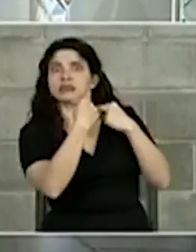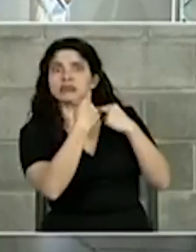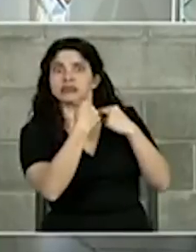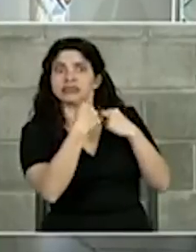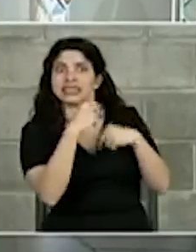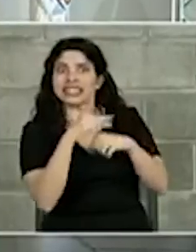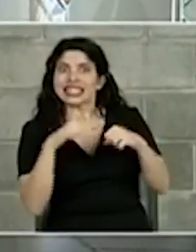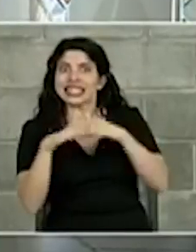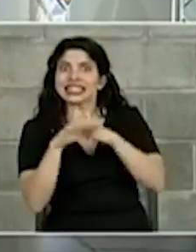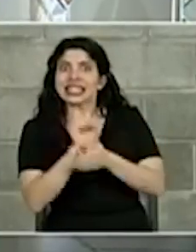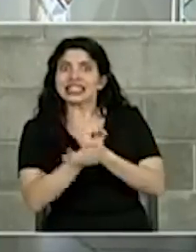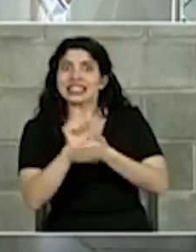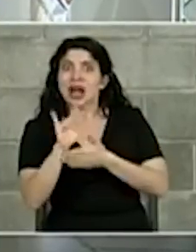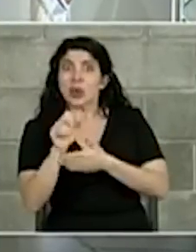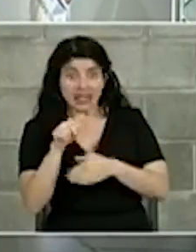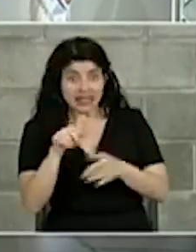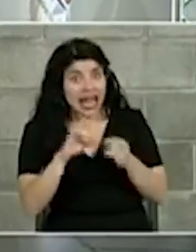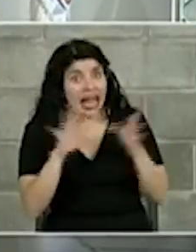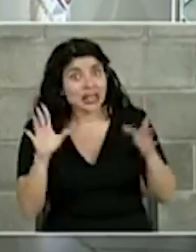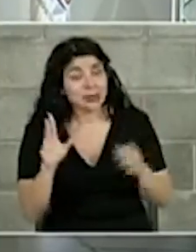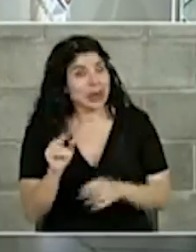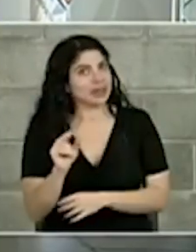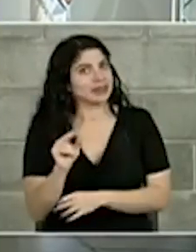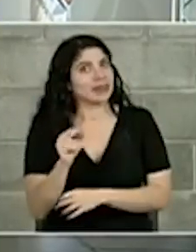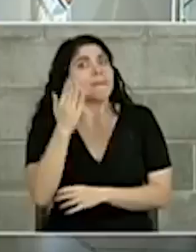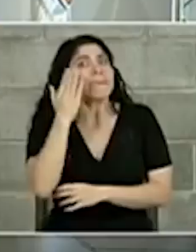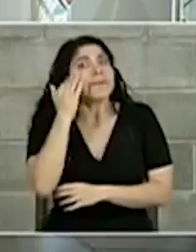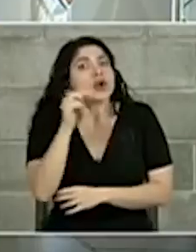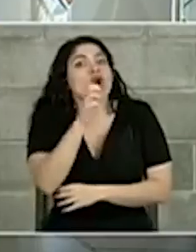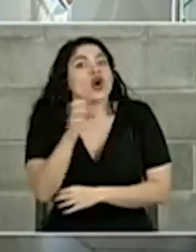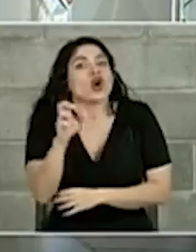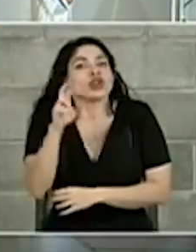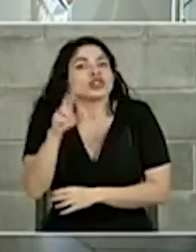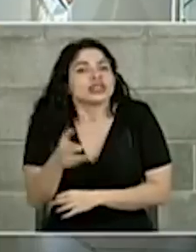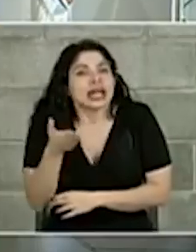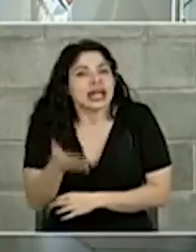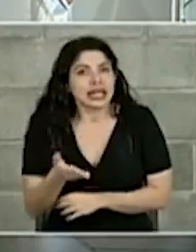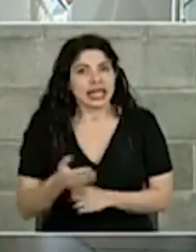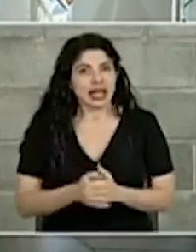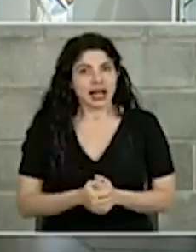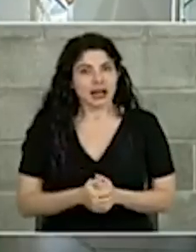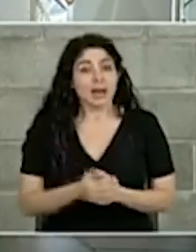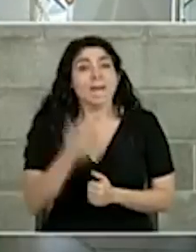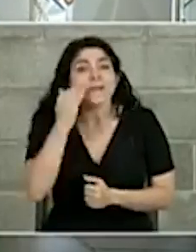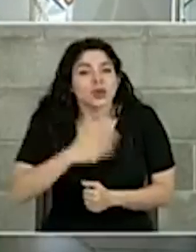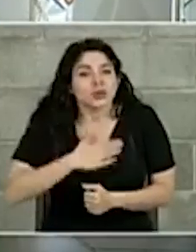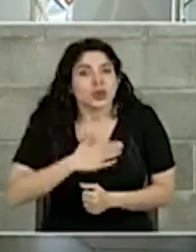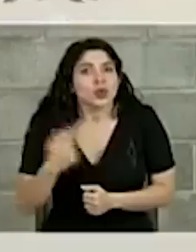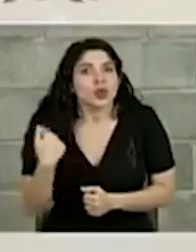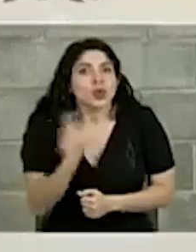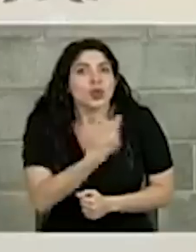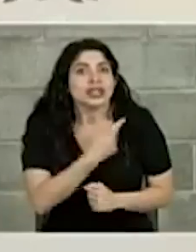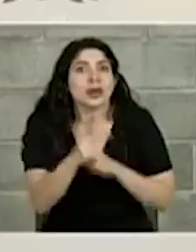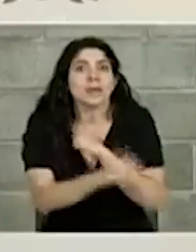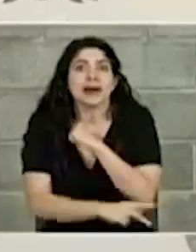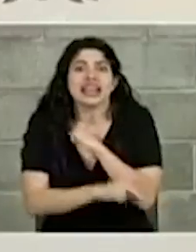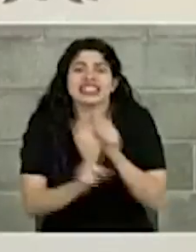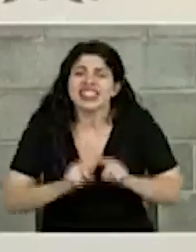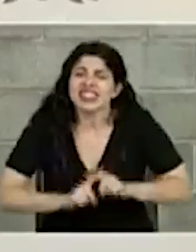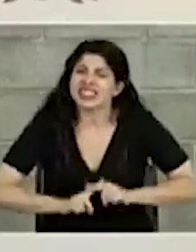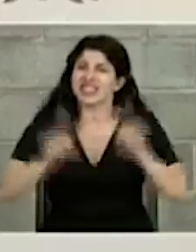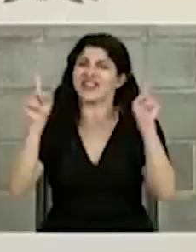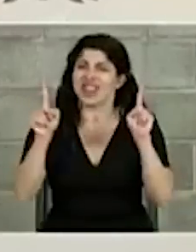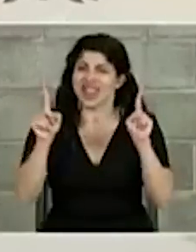Isla San Lucas no es casual es porque es Costa Rica es porque es nuestro país que es diferente